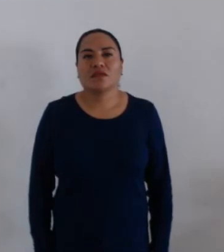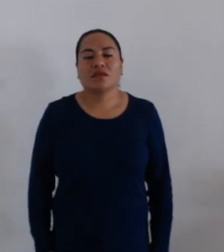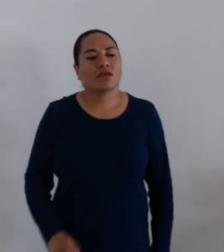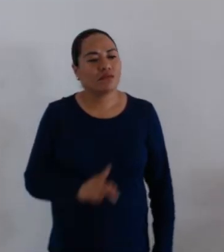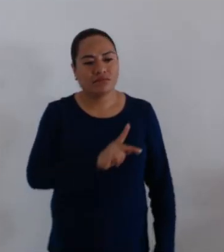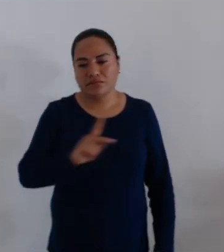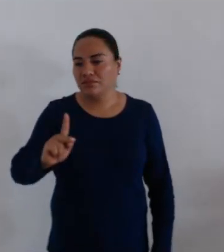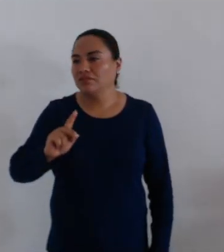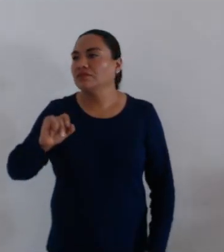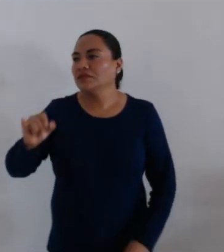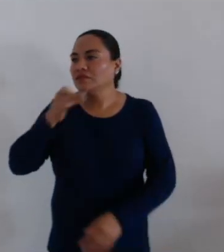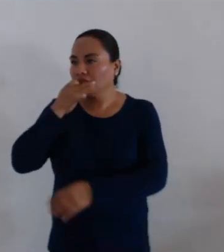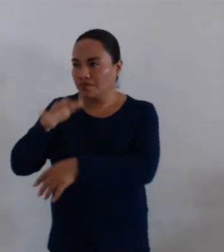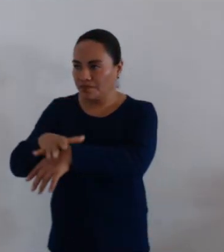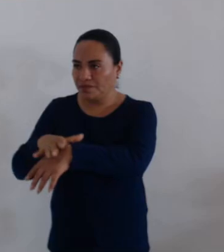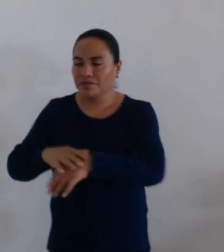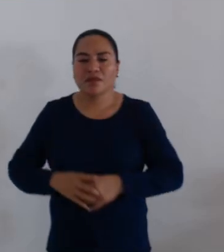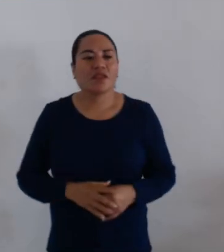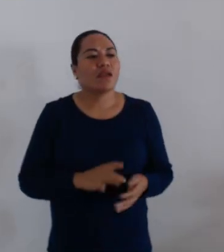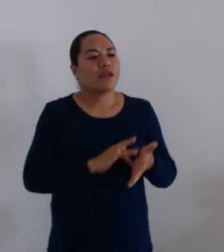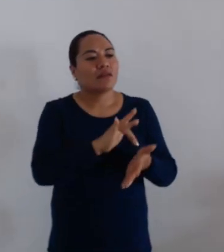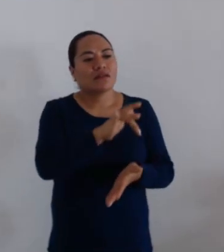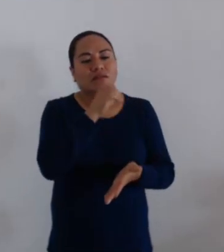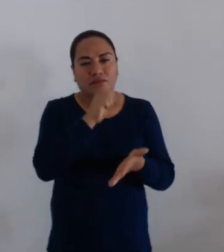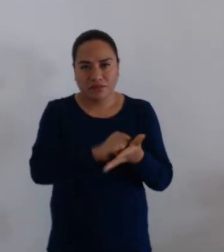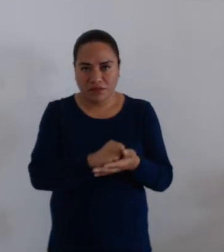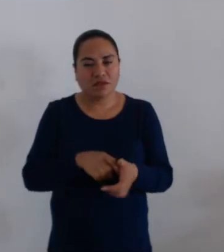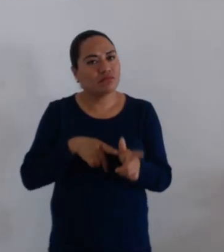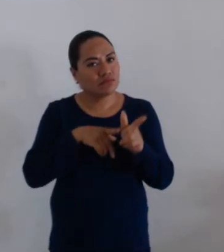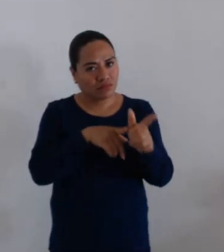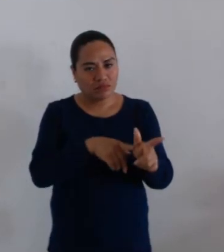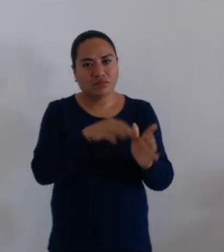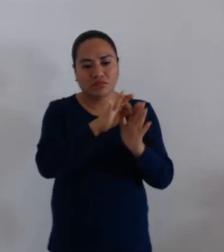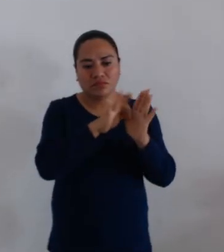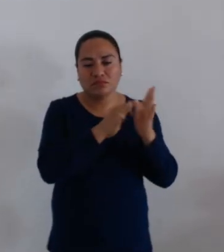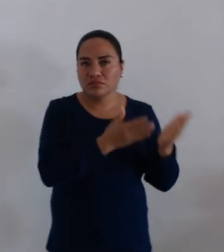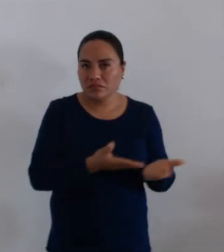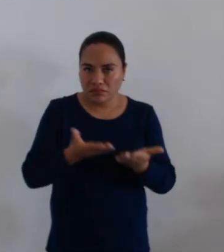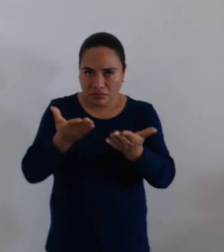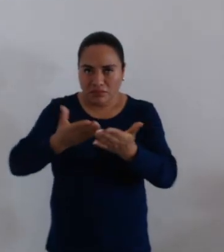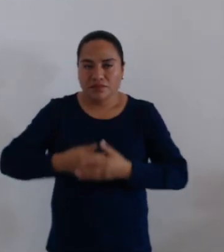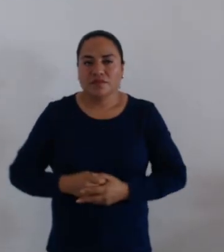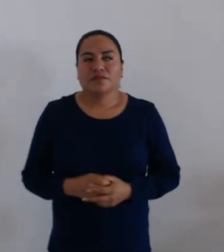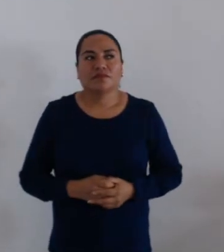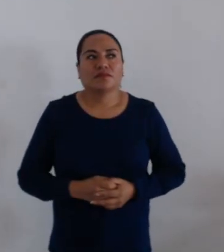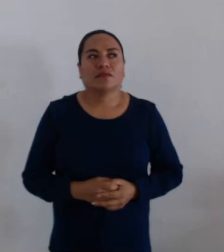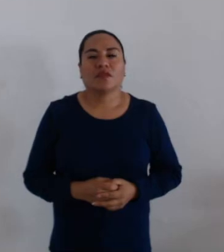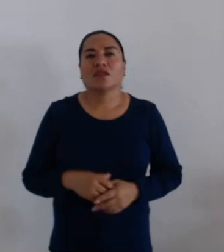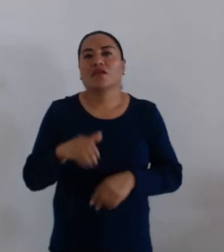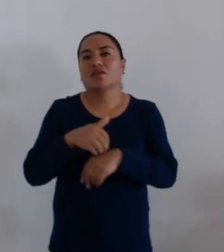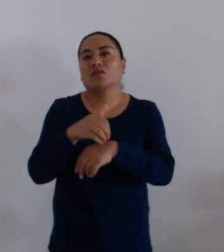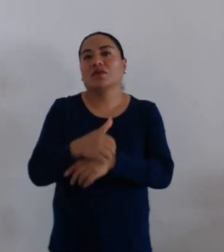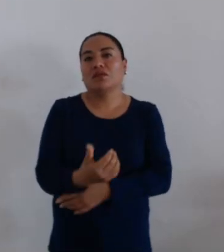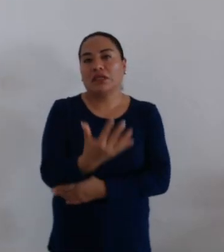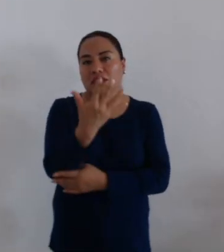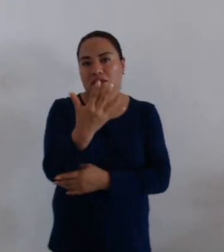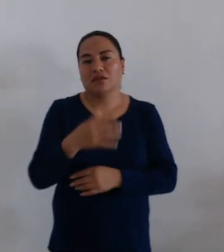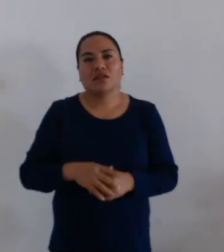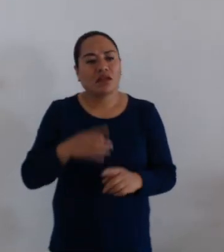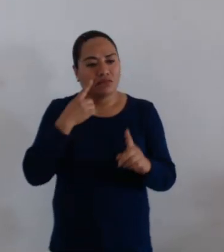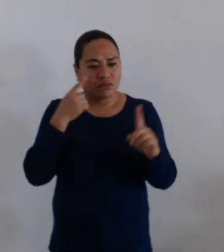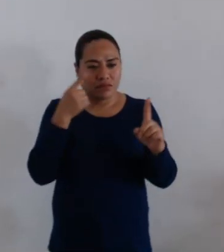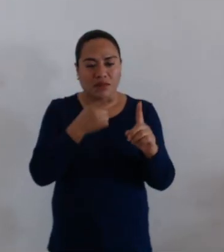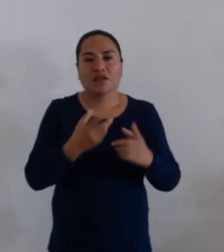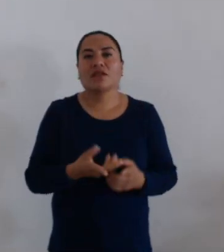Aprobado por unanimidad de los presentes. Gracias, Secretaría. Ande cuenta con el siguiente punto del orden del día, por favor. El punto quinto del orden del día, se